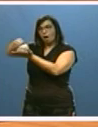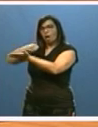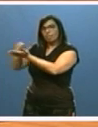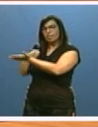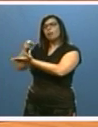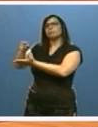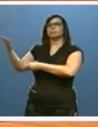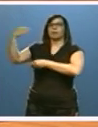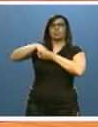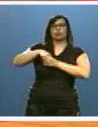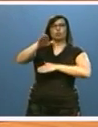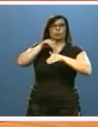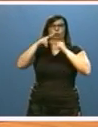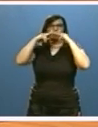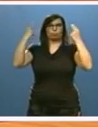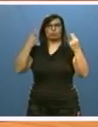públicas de la Junta en el medio rural.